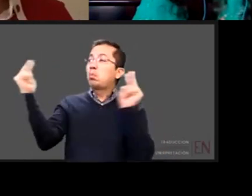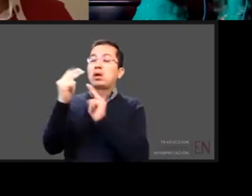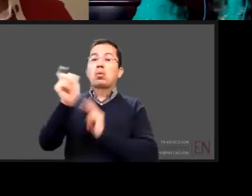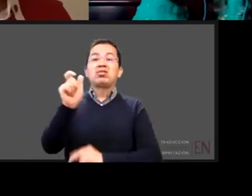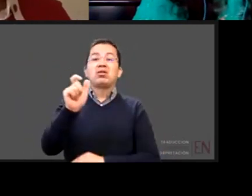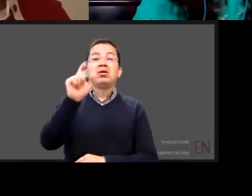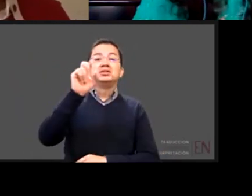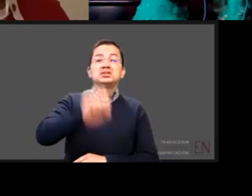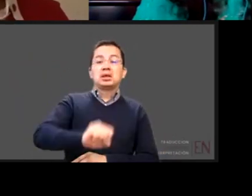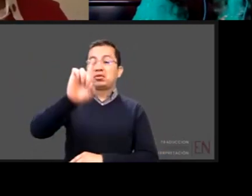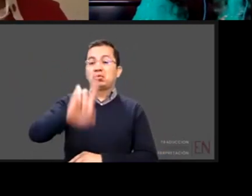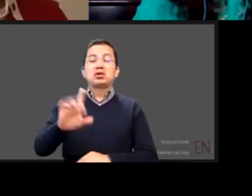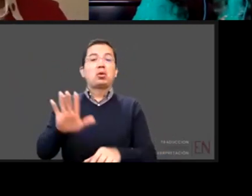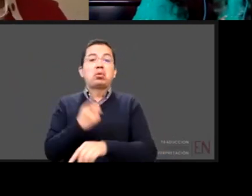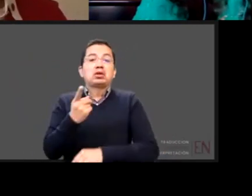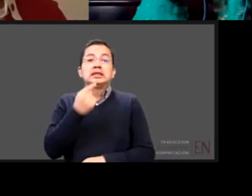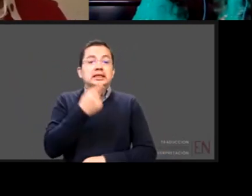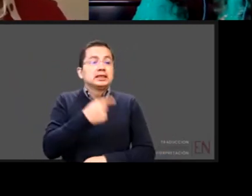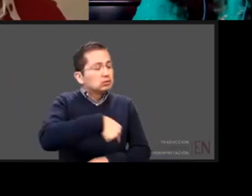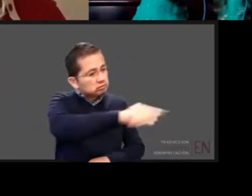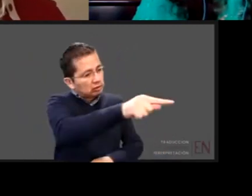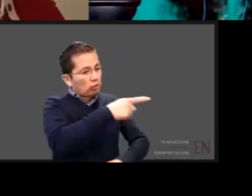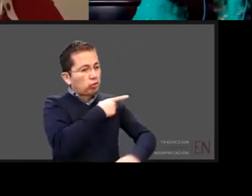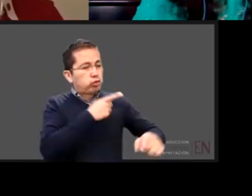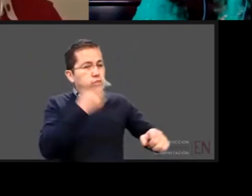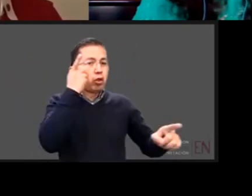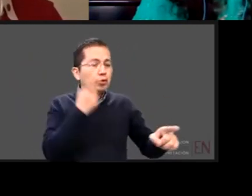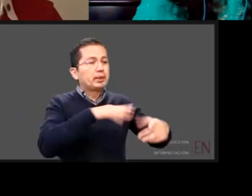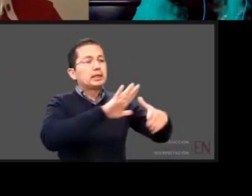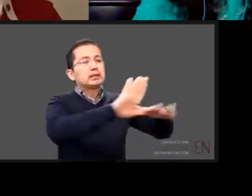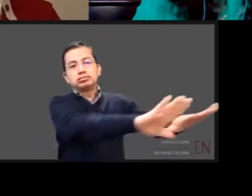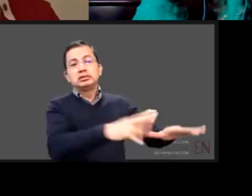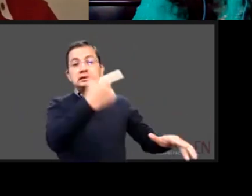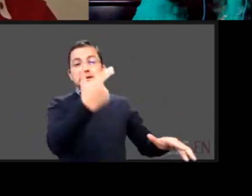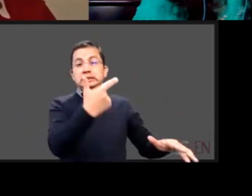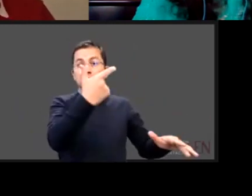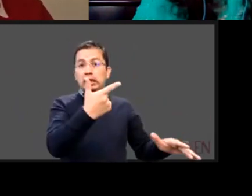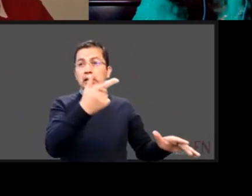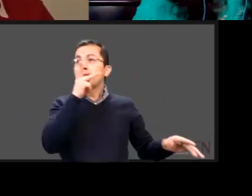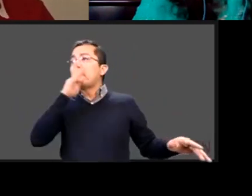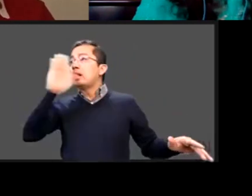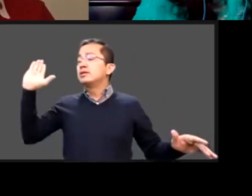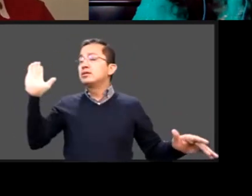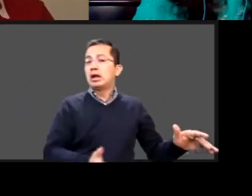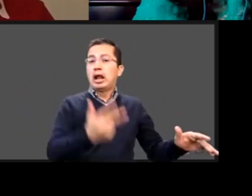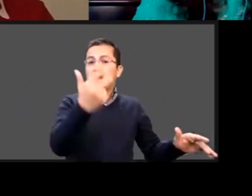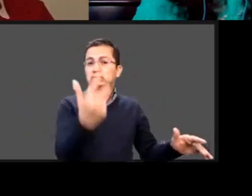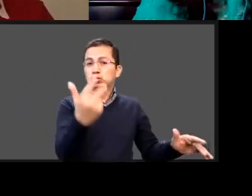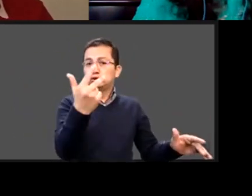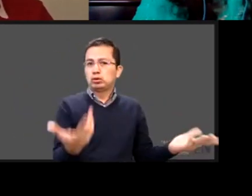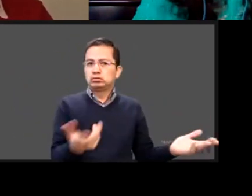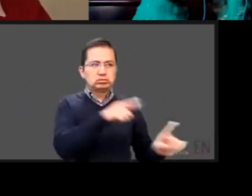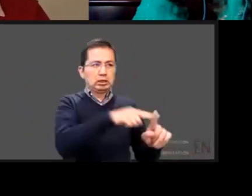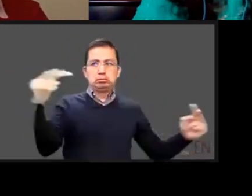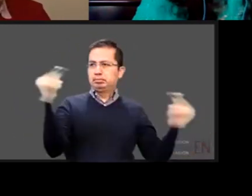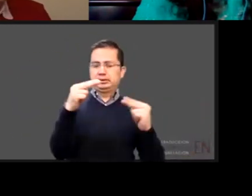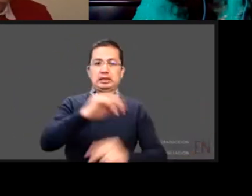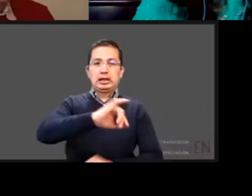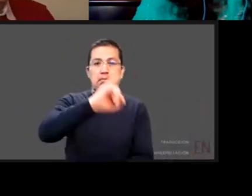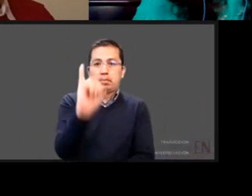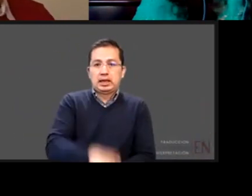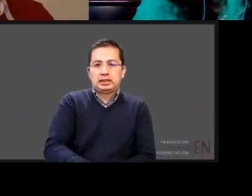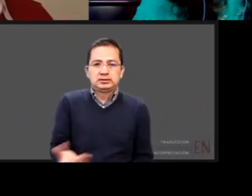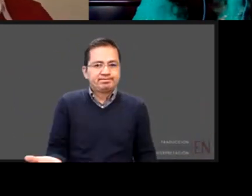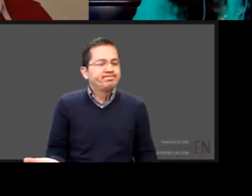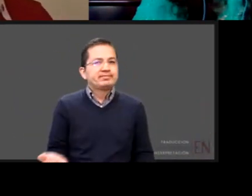noche papá llega a trabajar a las 8 y media de la noche y el niño no sabe que su papá está viviendo en casa y no sabe que está ahí y entonces ahí es donde tenemos que